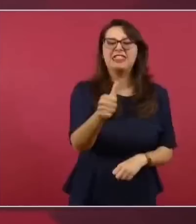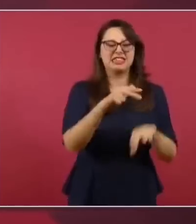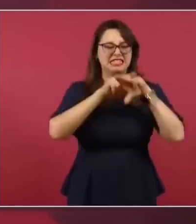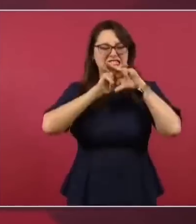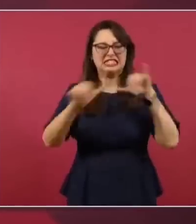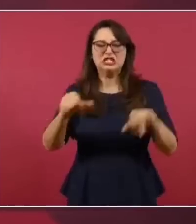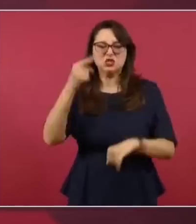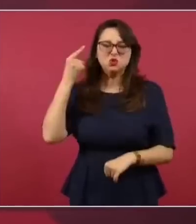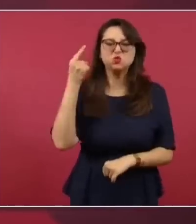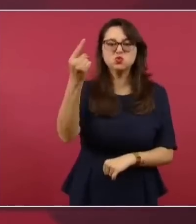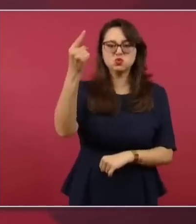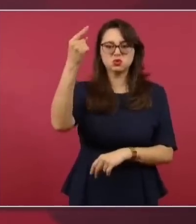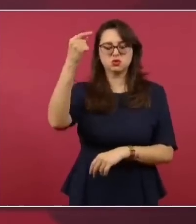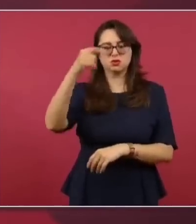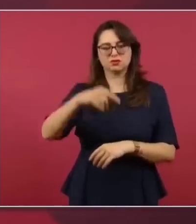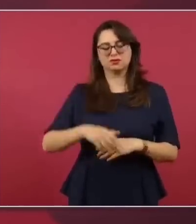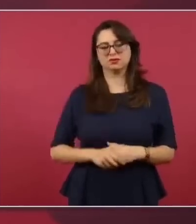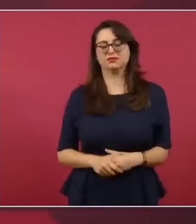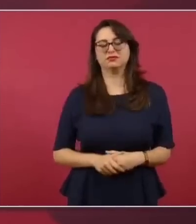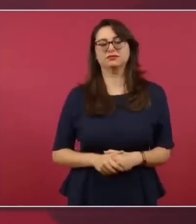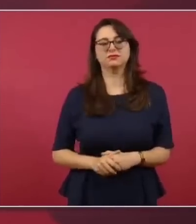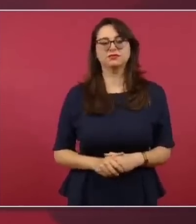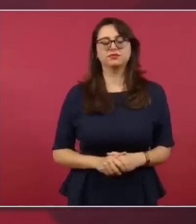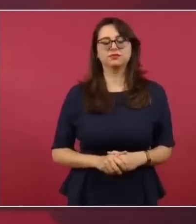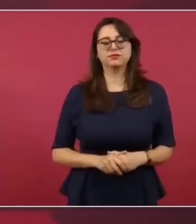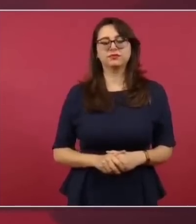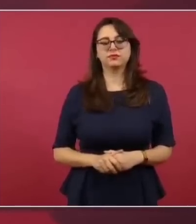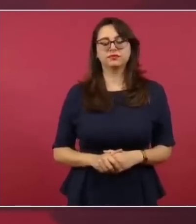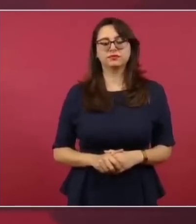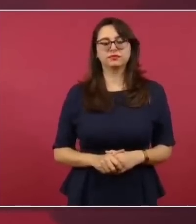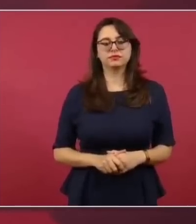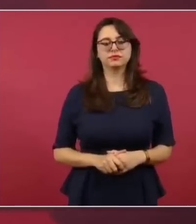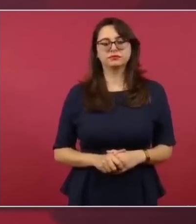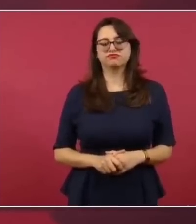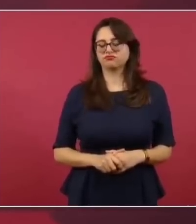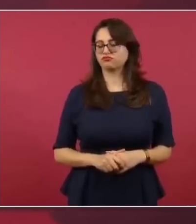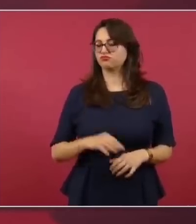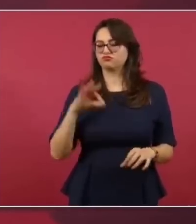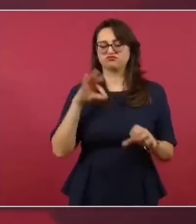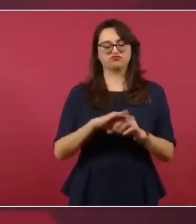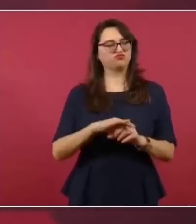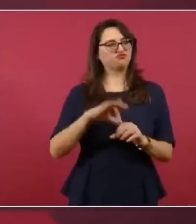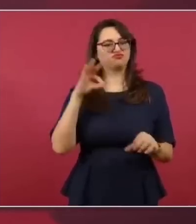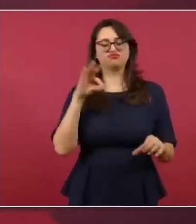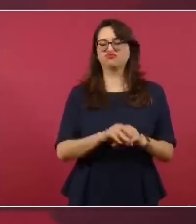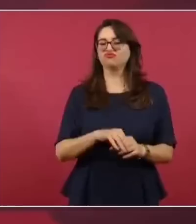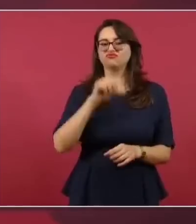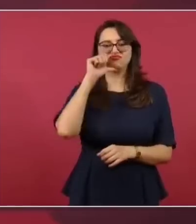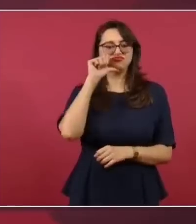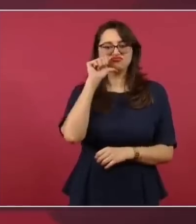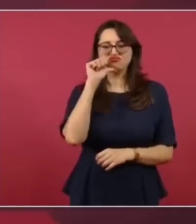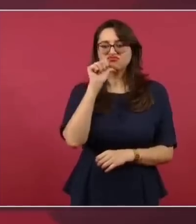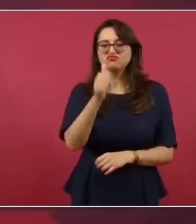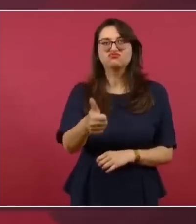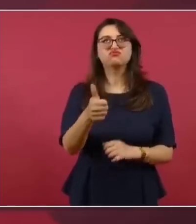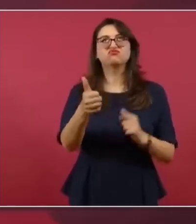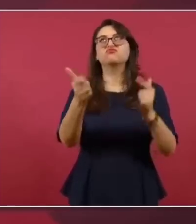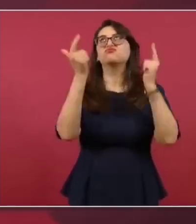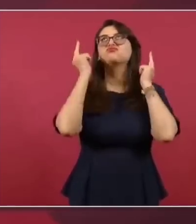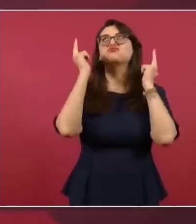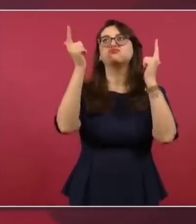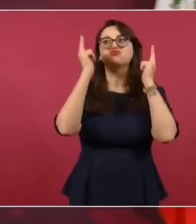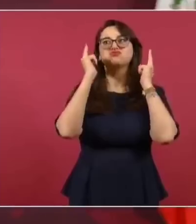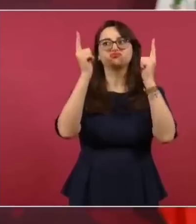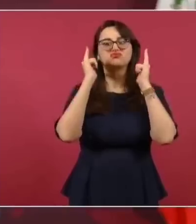que no se vote por los que